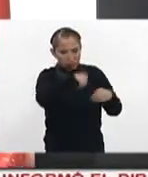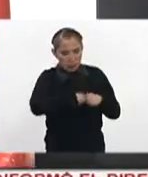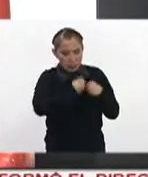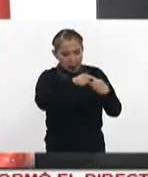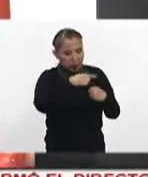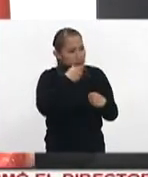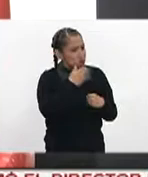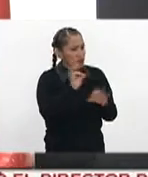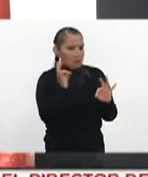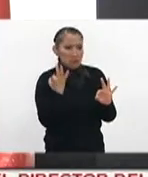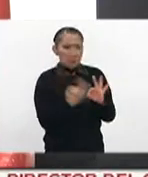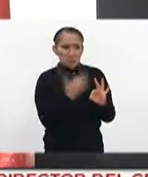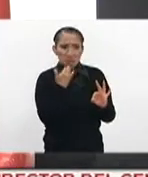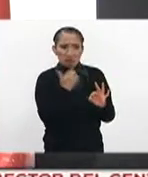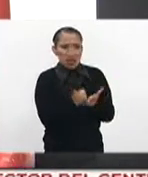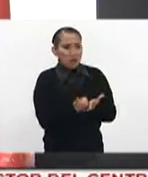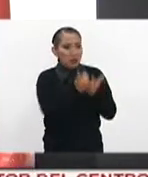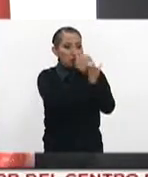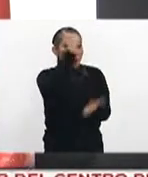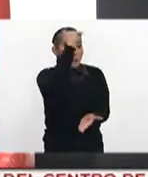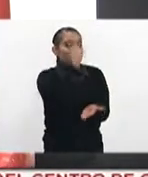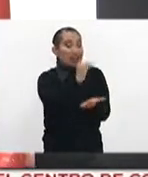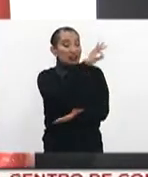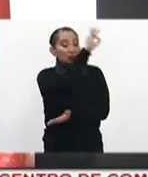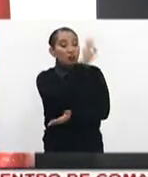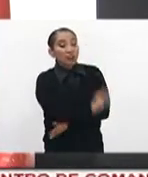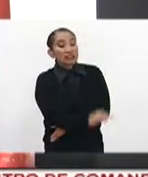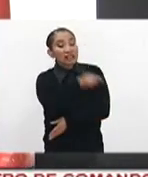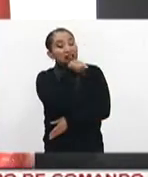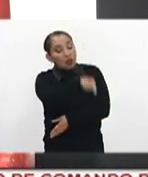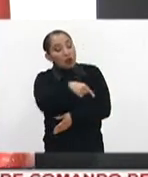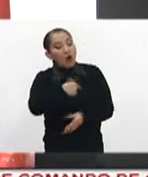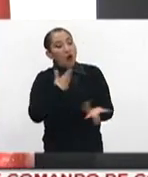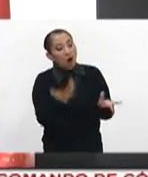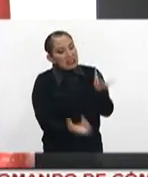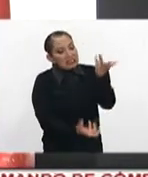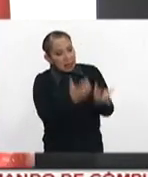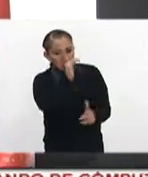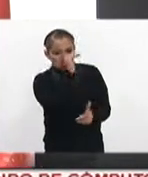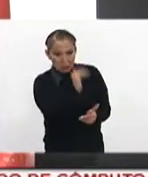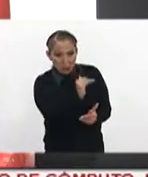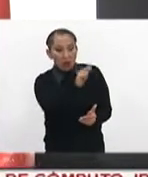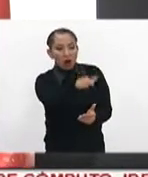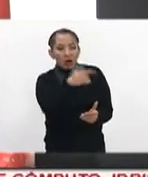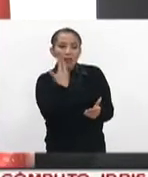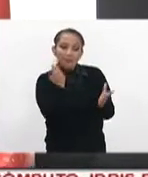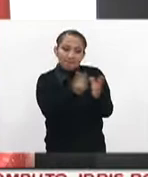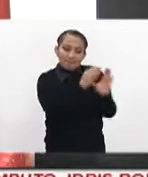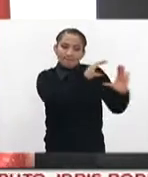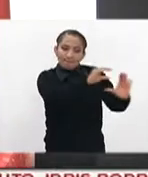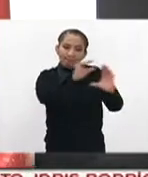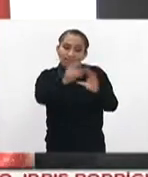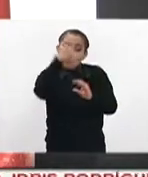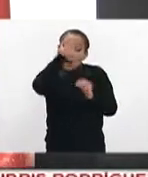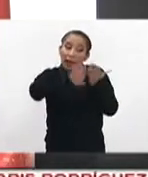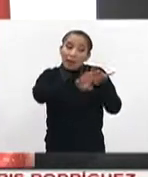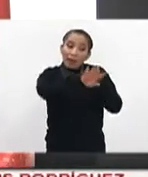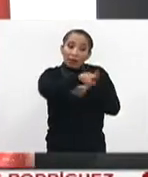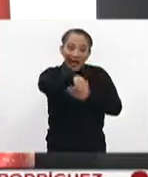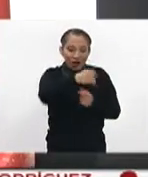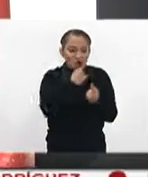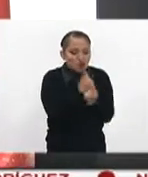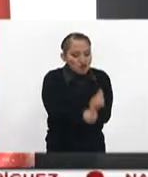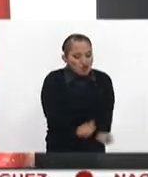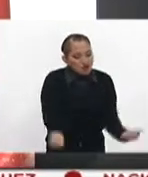nos ha funcionado la prevención, porque hemos bajado los porcentajes, sobre todo en los incendios, y llevar la capacitación, la prevención, a los